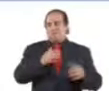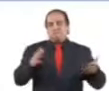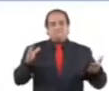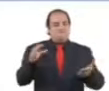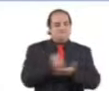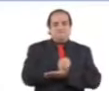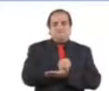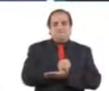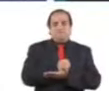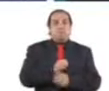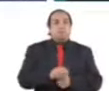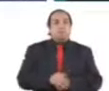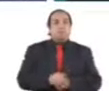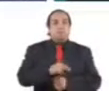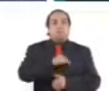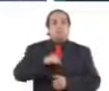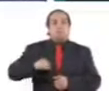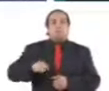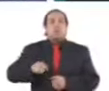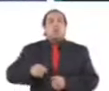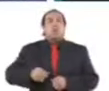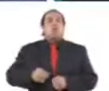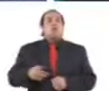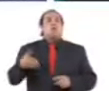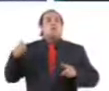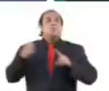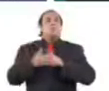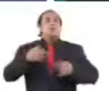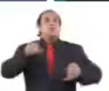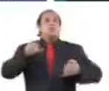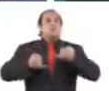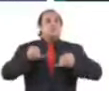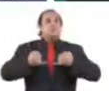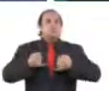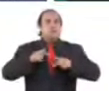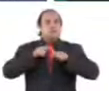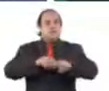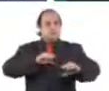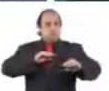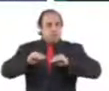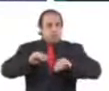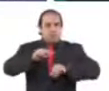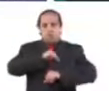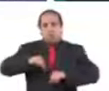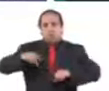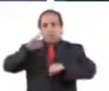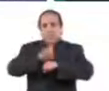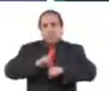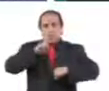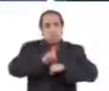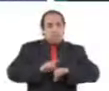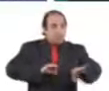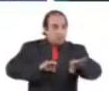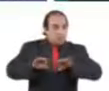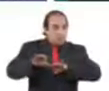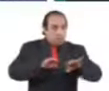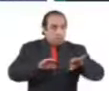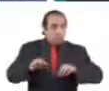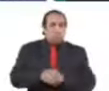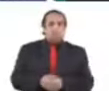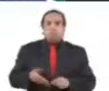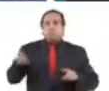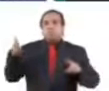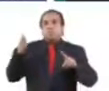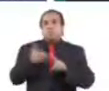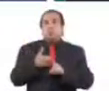Nuestra casa de justicia es una fuerza en movimiento y todos los días trabajamos para y por